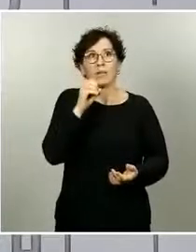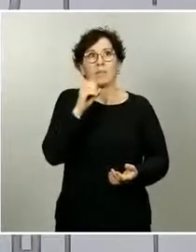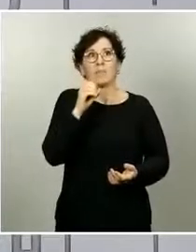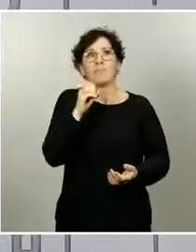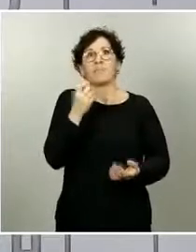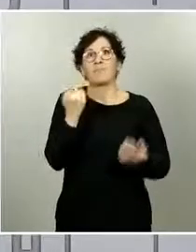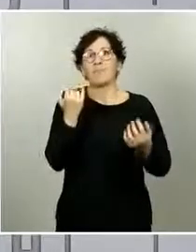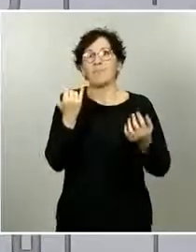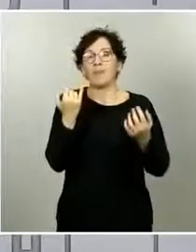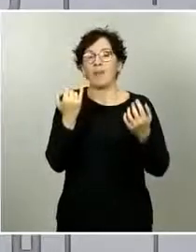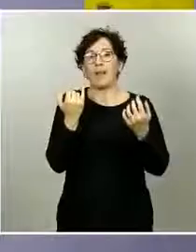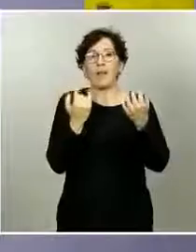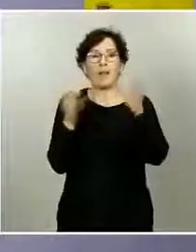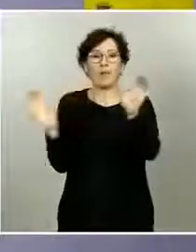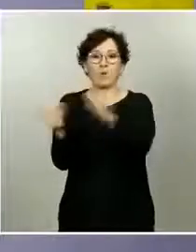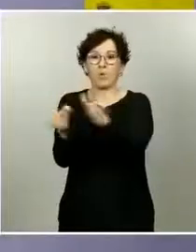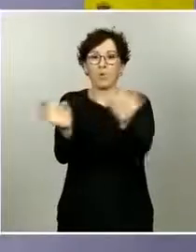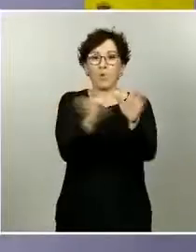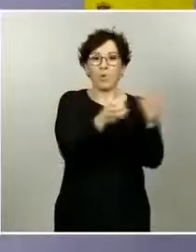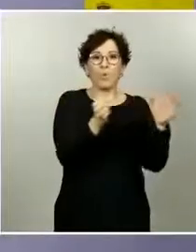mi opinión, es cierto que